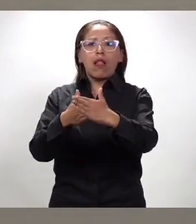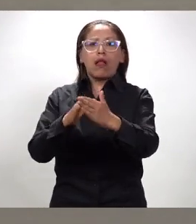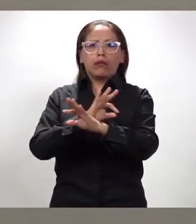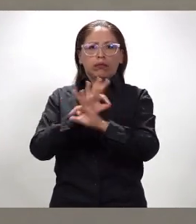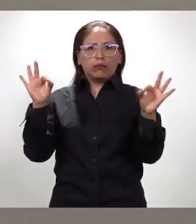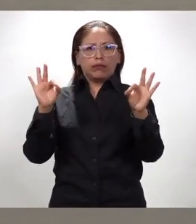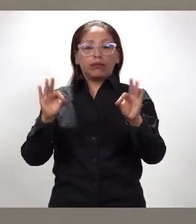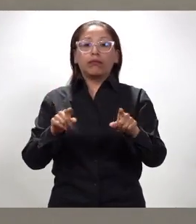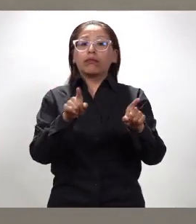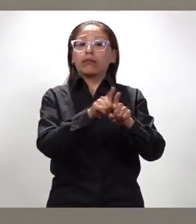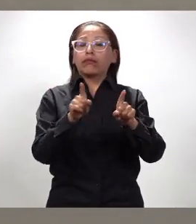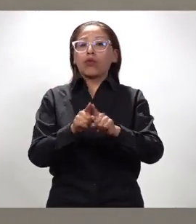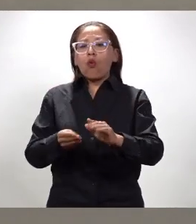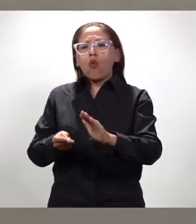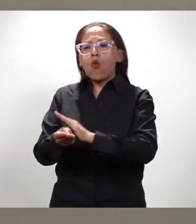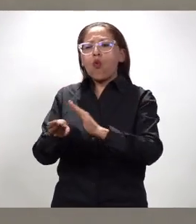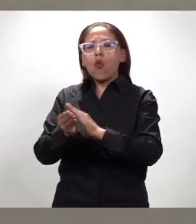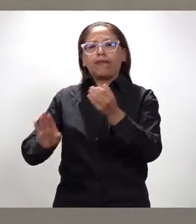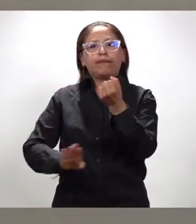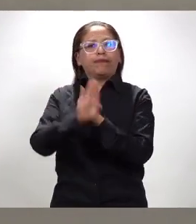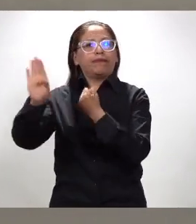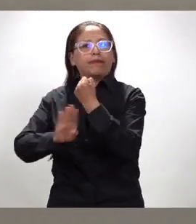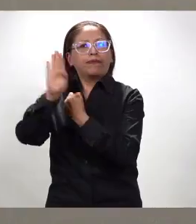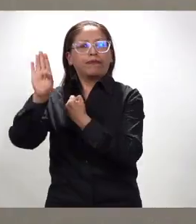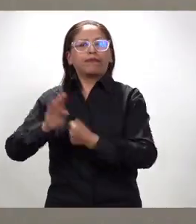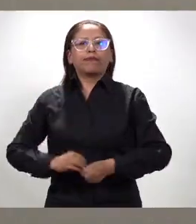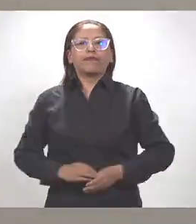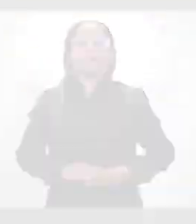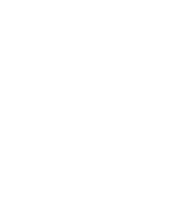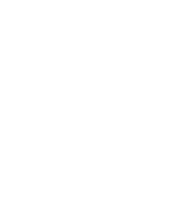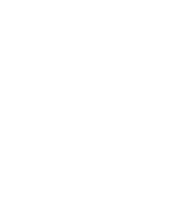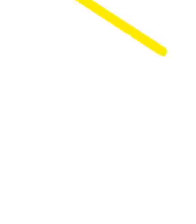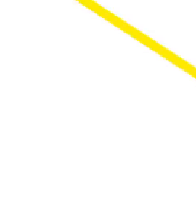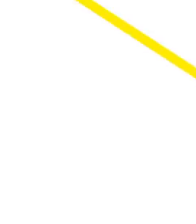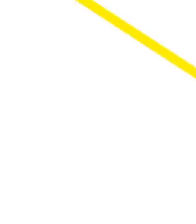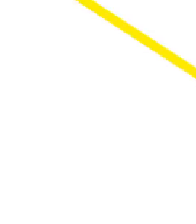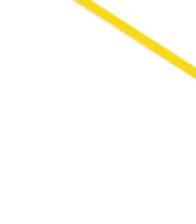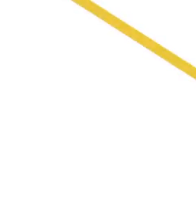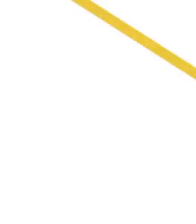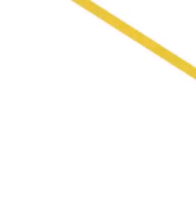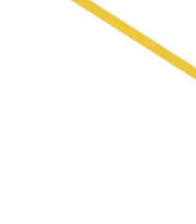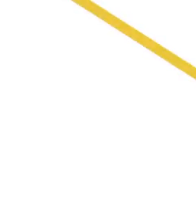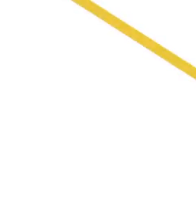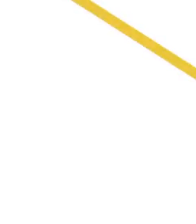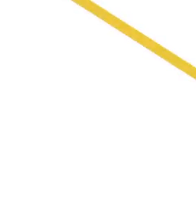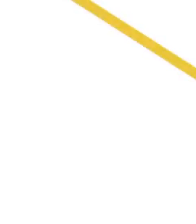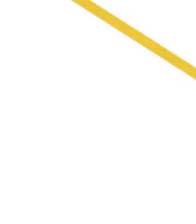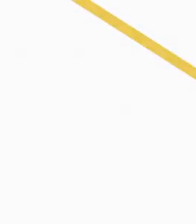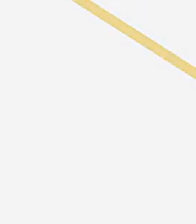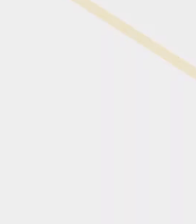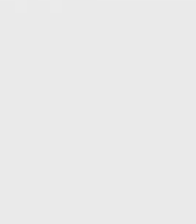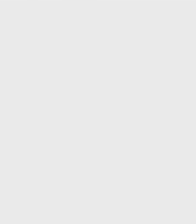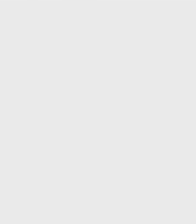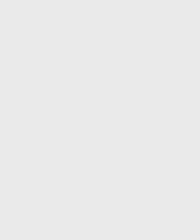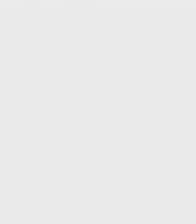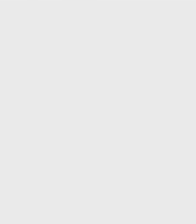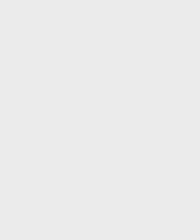sin limitaciones. Asimismo, luchar contra la corrupción. Elecciones Judiciales 2024